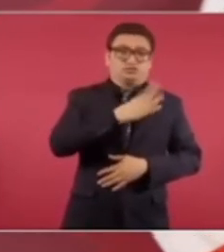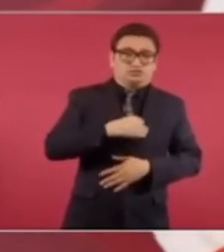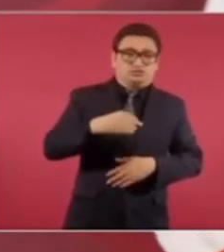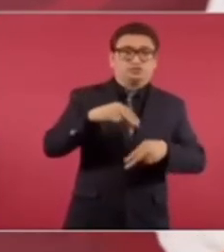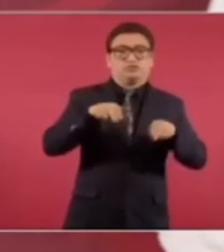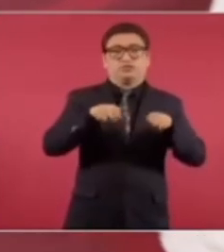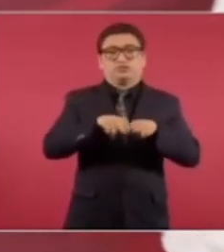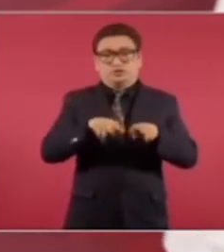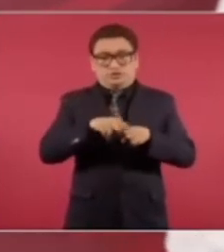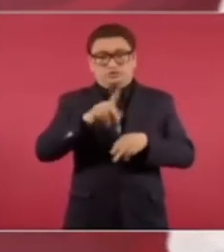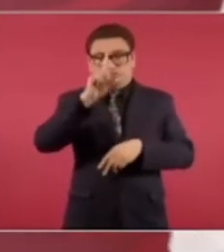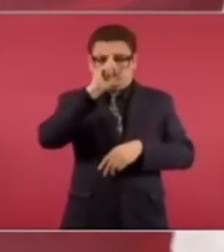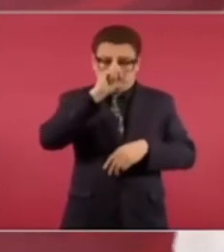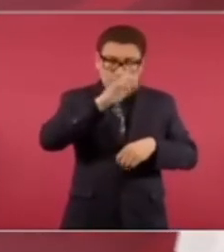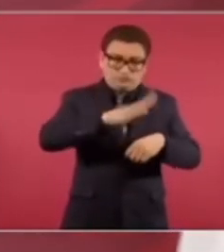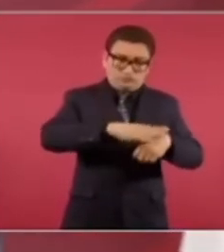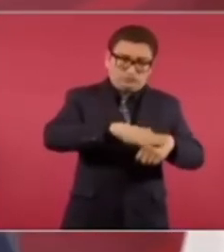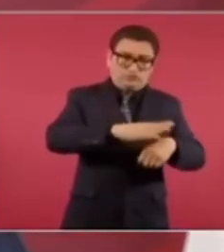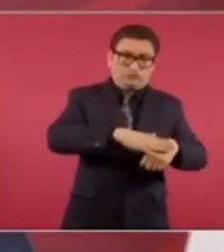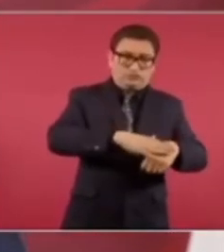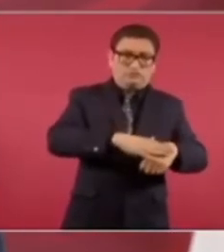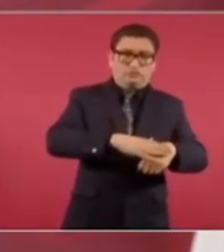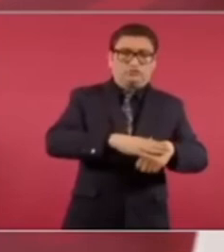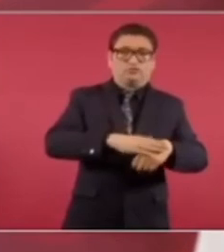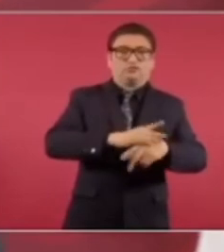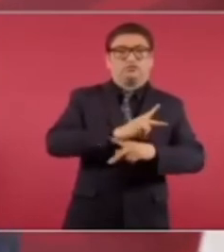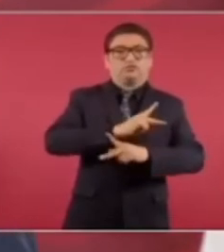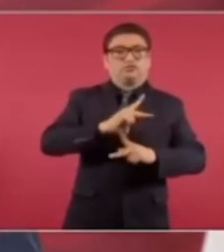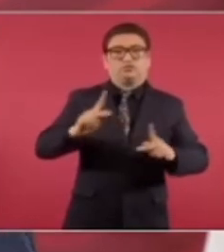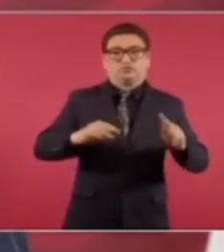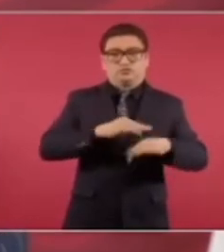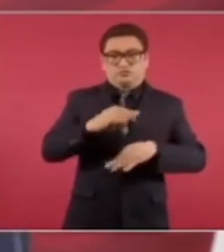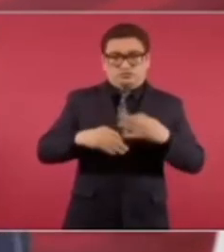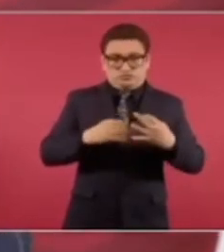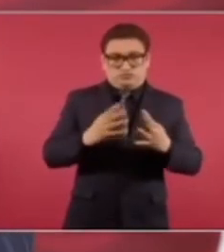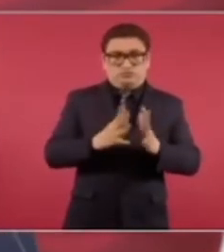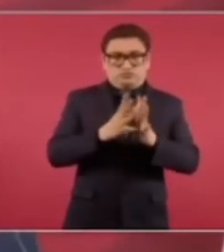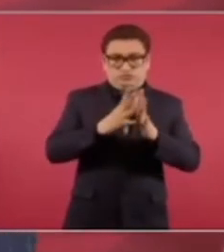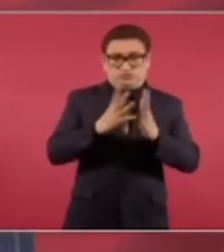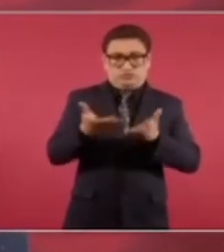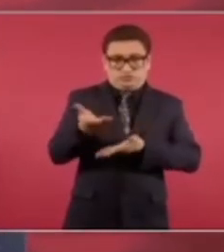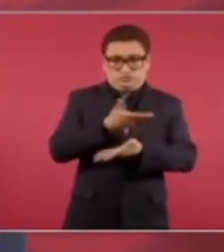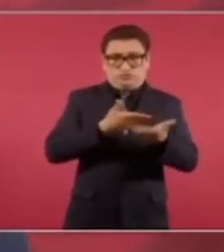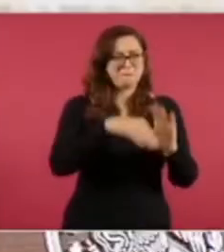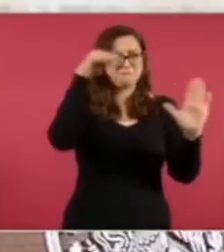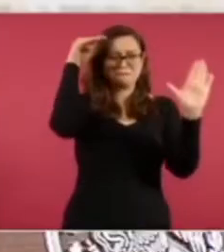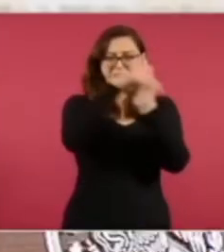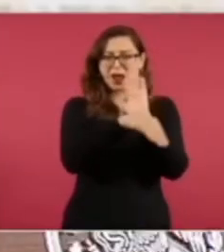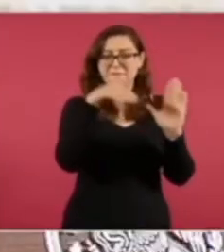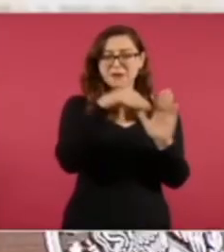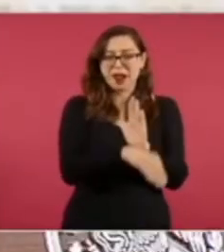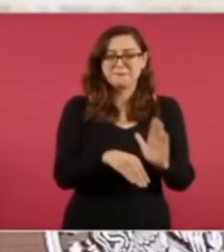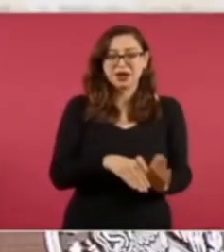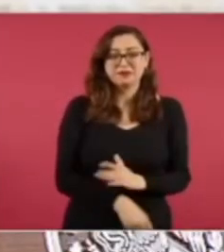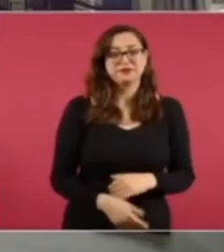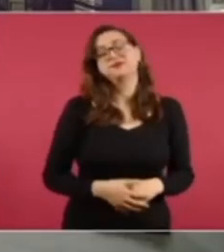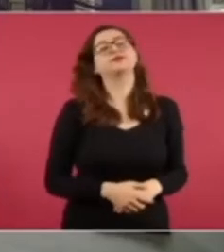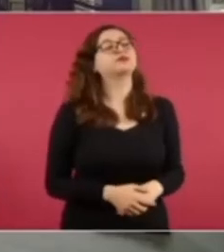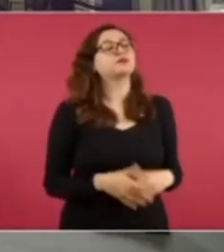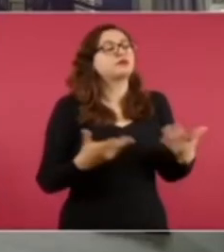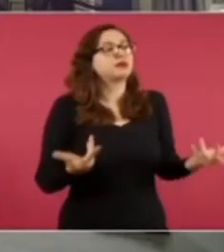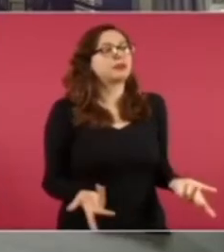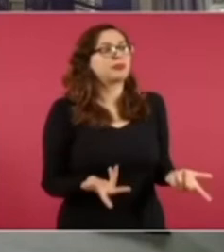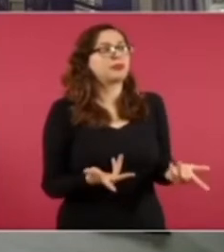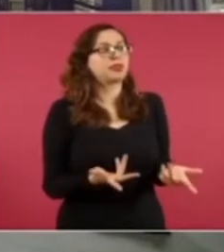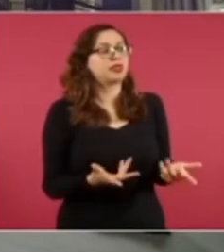a sus nietos, que todos ayudemos para conseguir la paz. ¿No habrá entonces un cambio en la